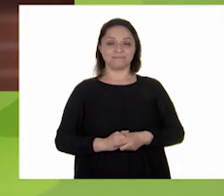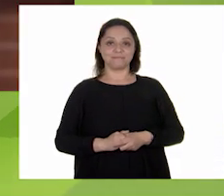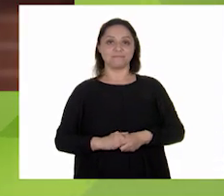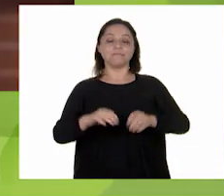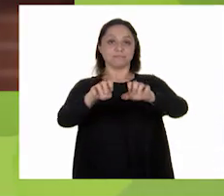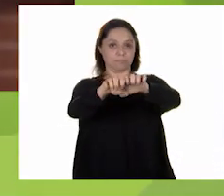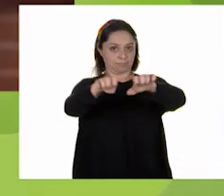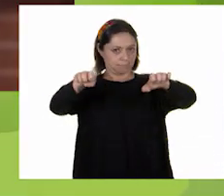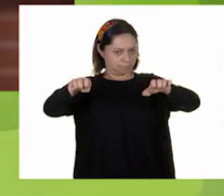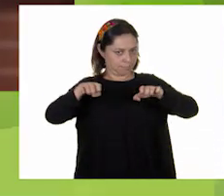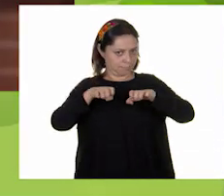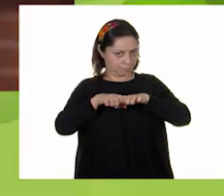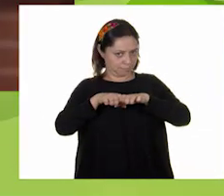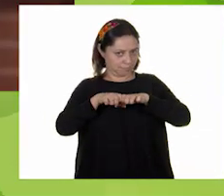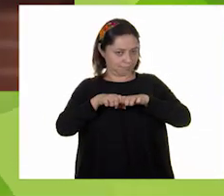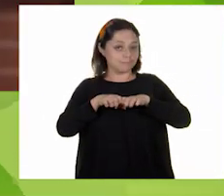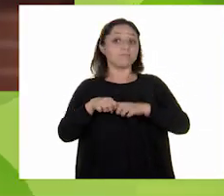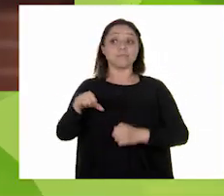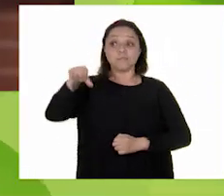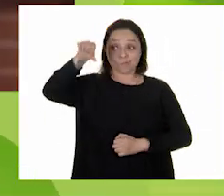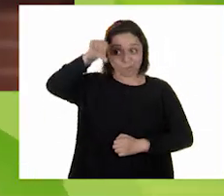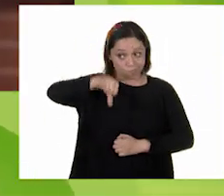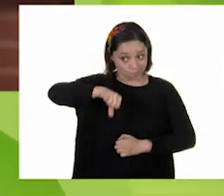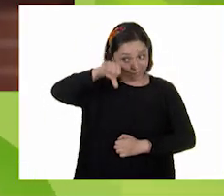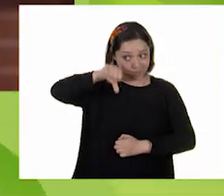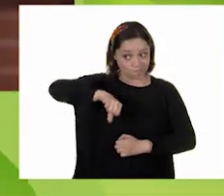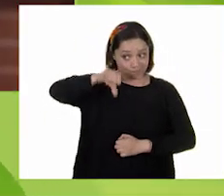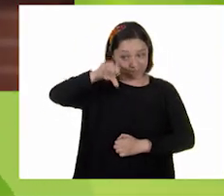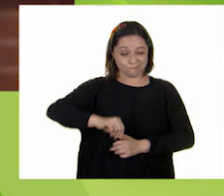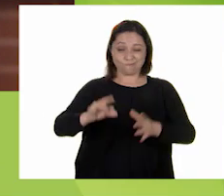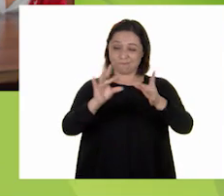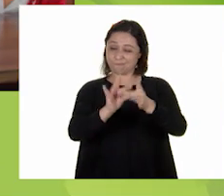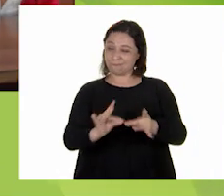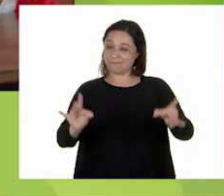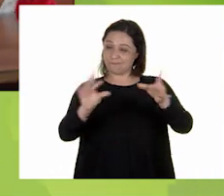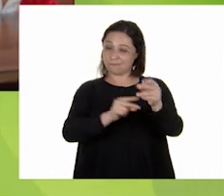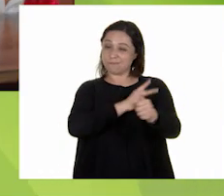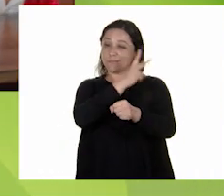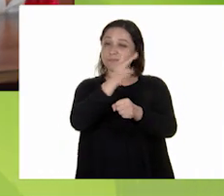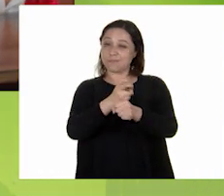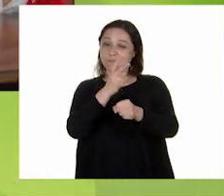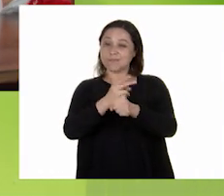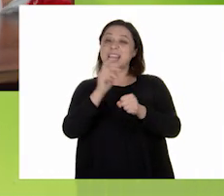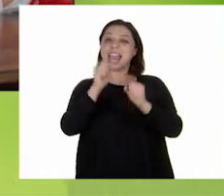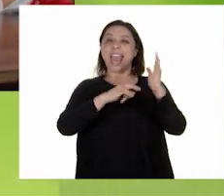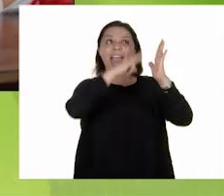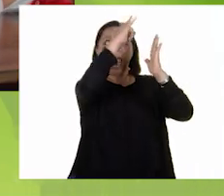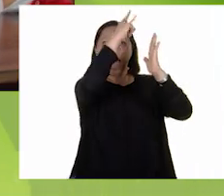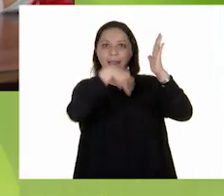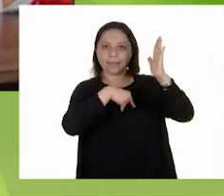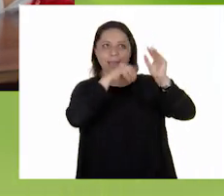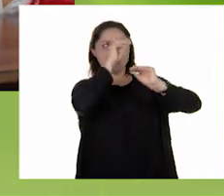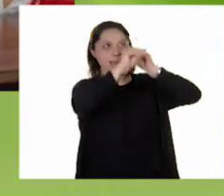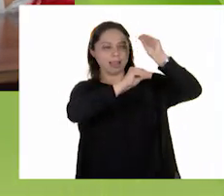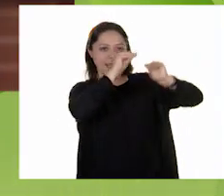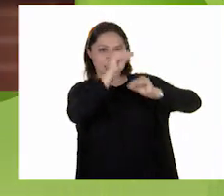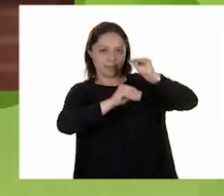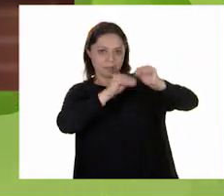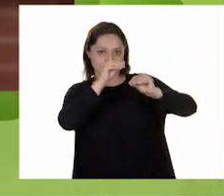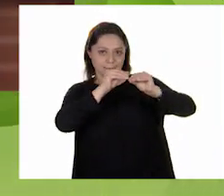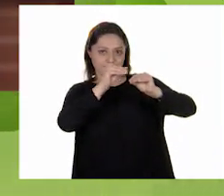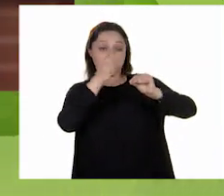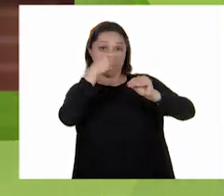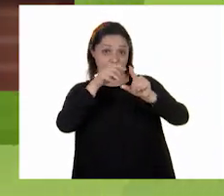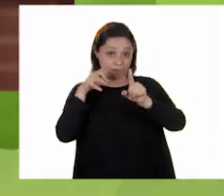Equipo, el día de hoy nos toca explicar la misión dos que es hacer un cartel. Pero para cumplir esa misión,